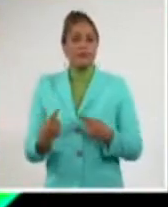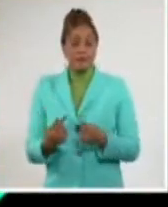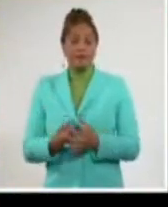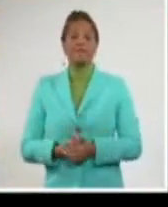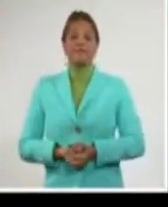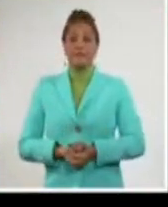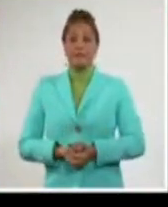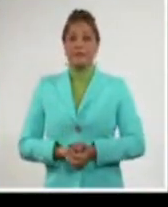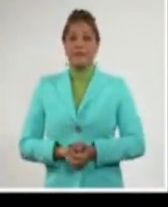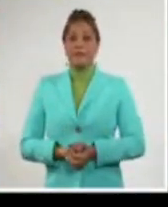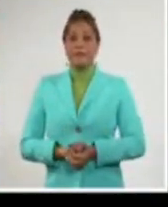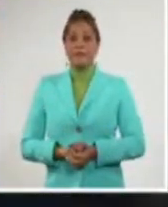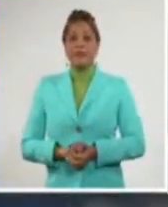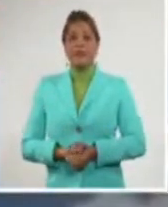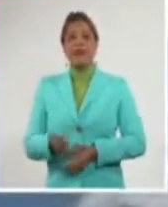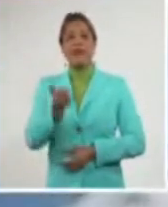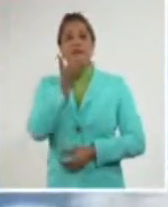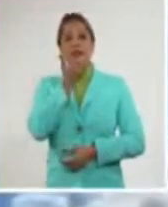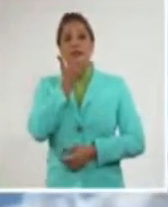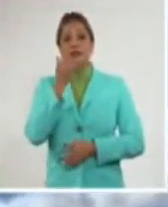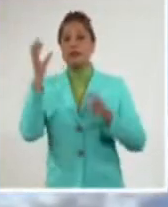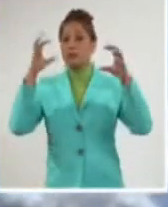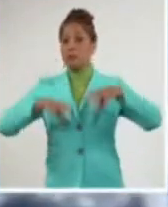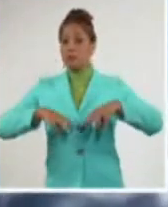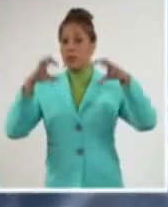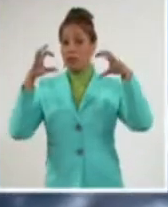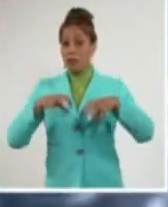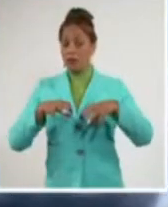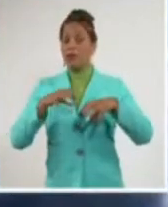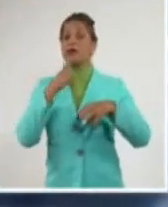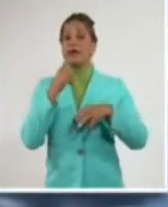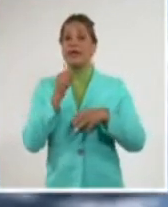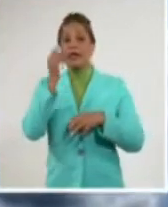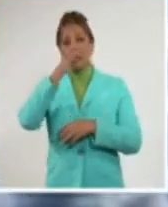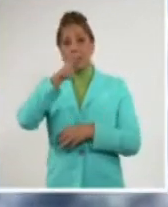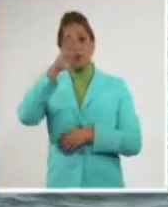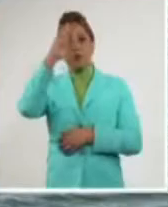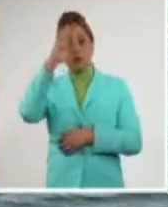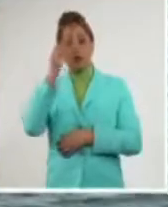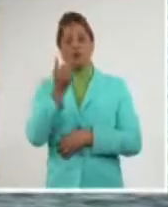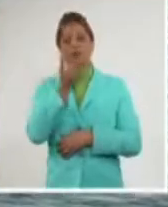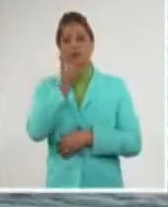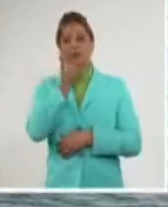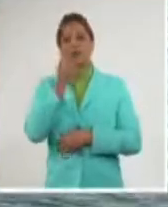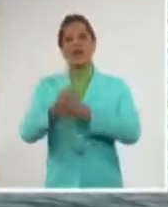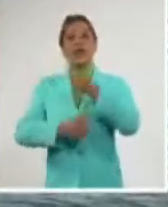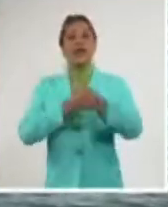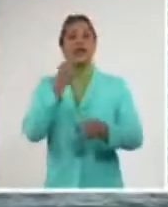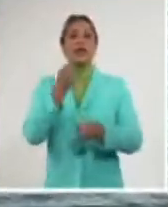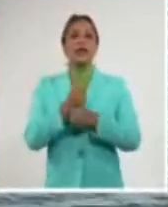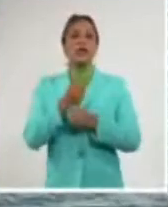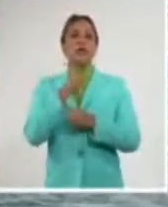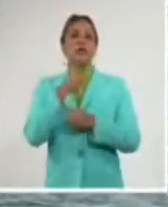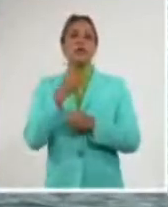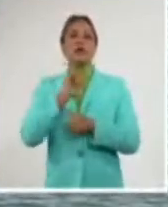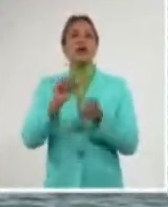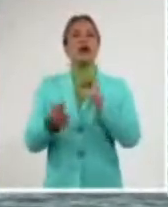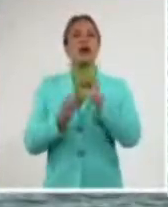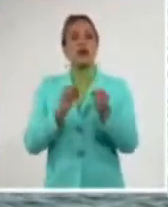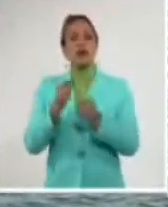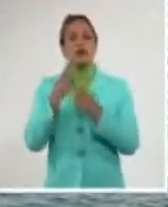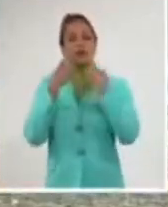niña y su efecto de baja ocurrencia de precipitaciones en Cuba, el uso racional y el ahorro